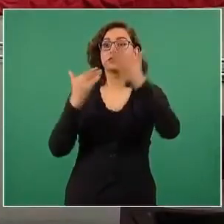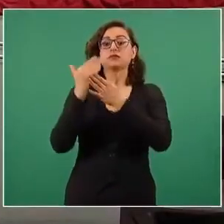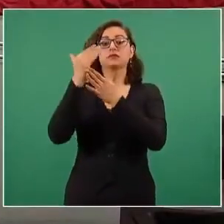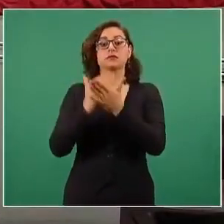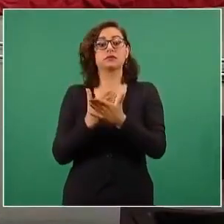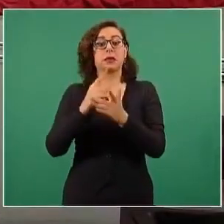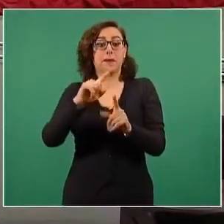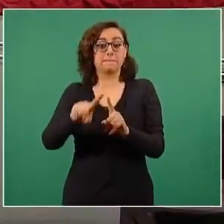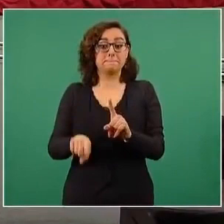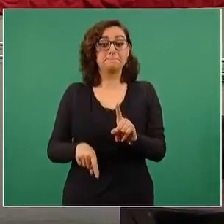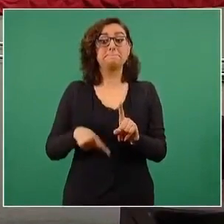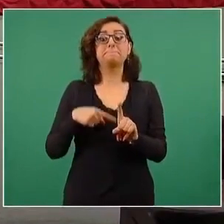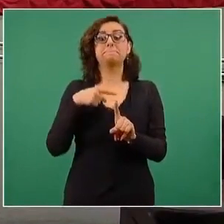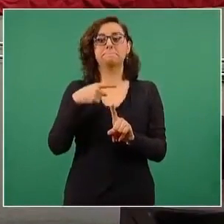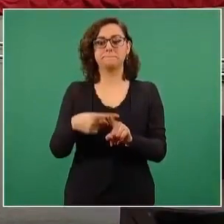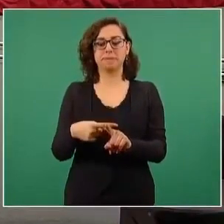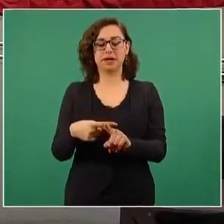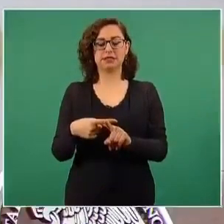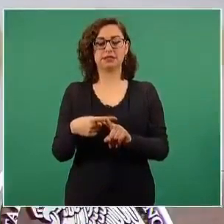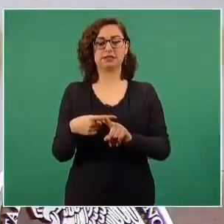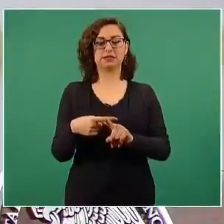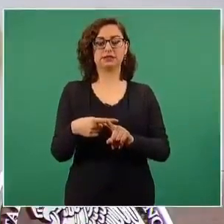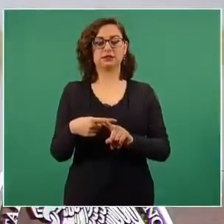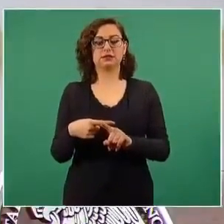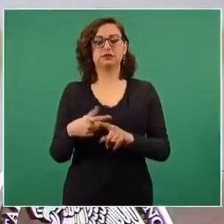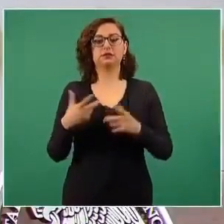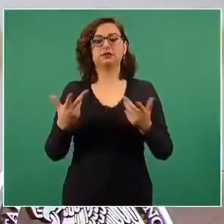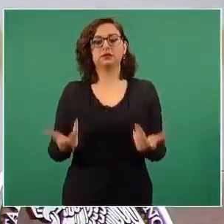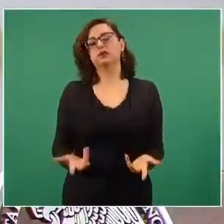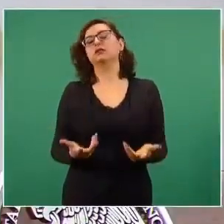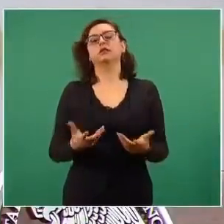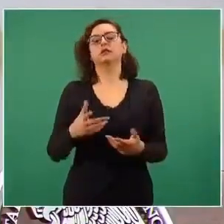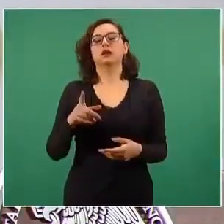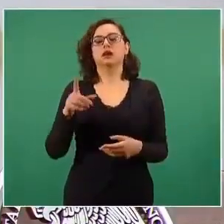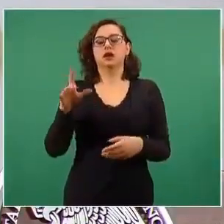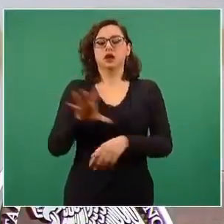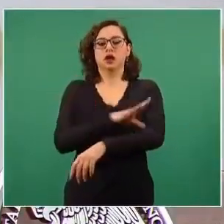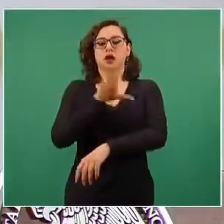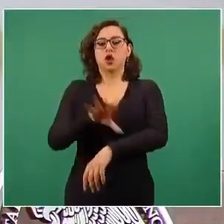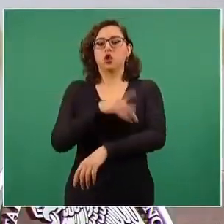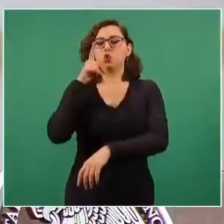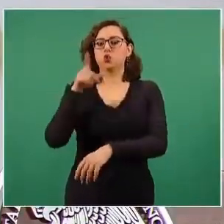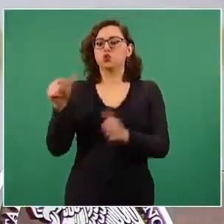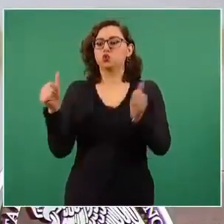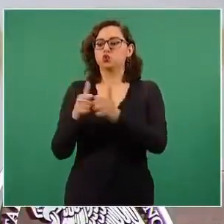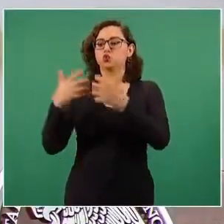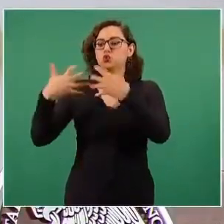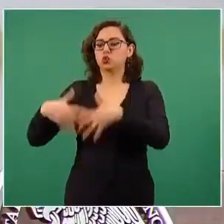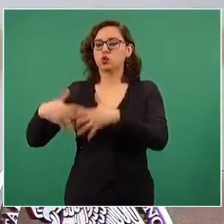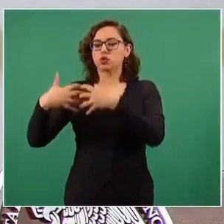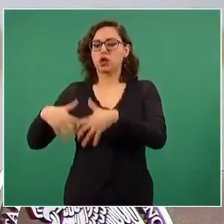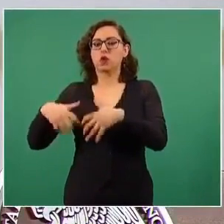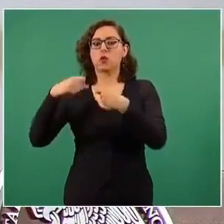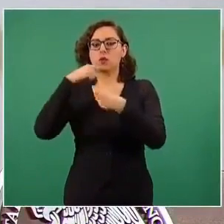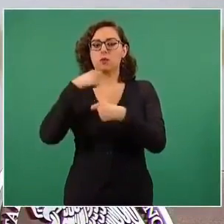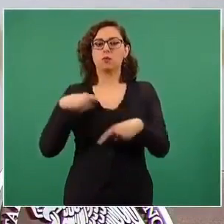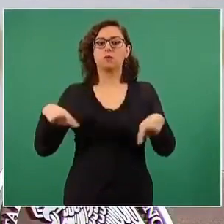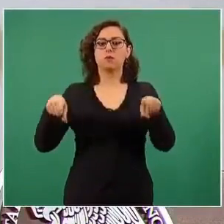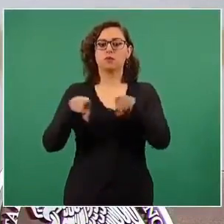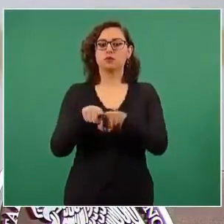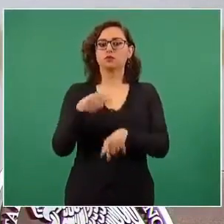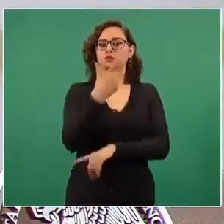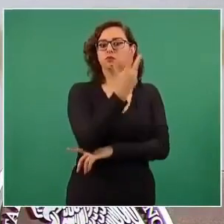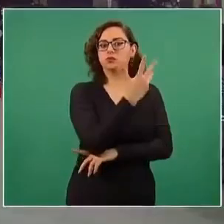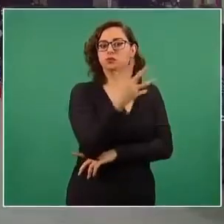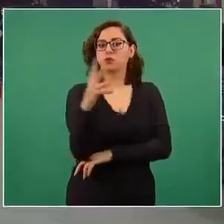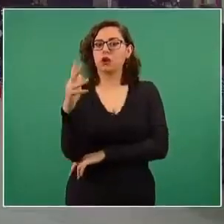adicional que mencionó el presidente, que es la producción hidroeléctrica y además la captura de carbono asociada al programa Sembrando